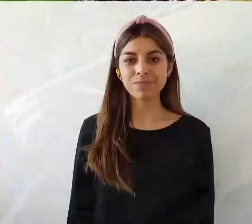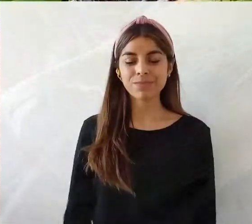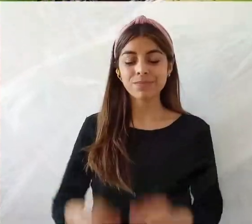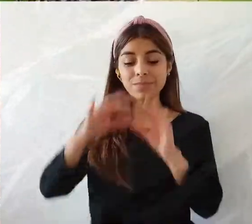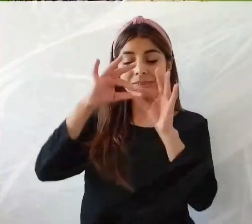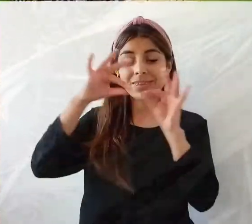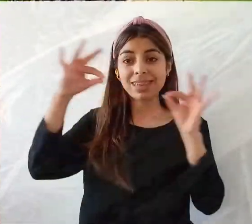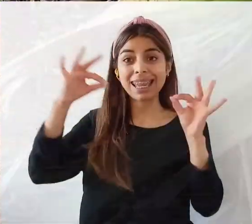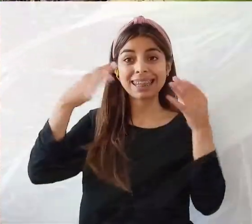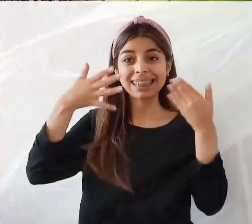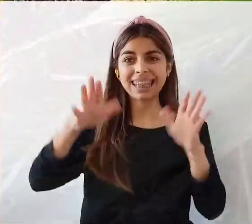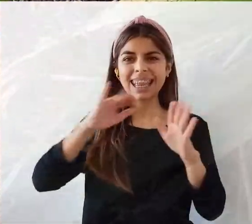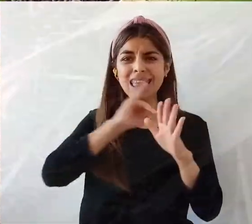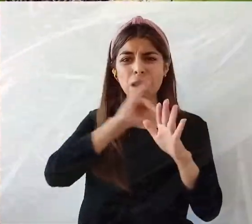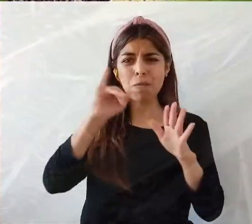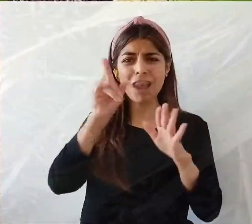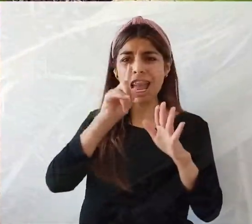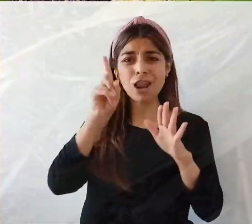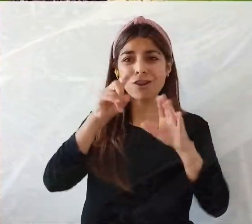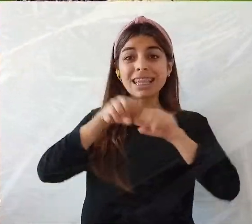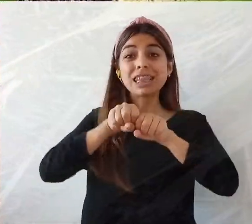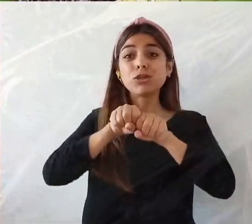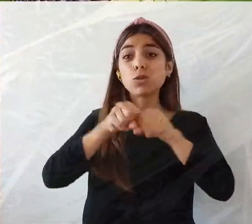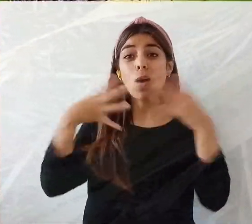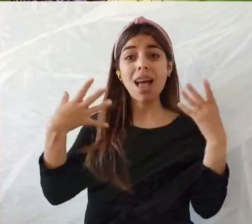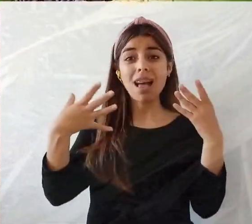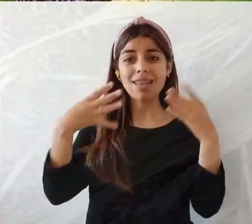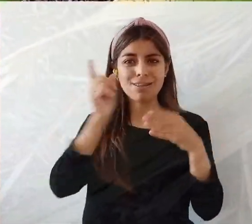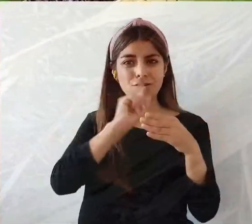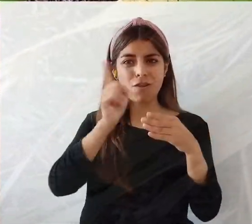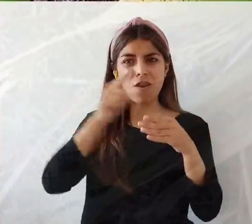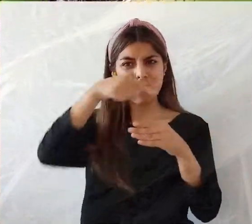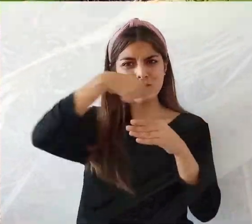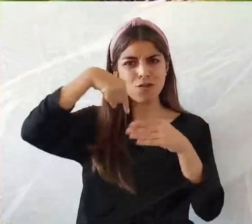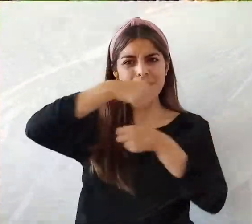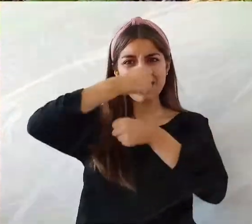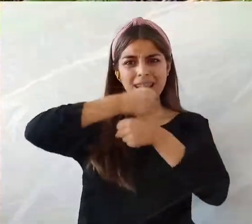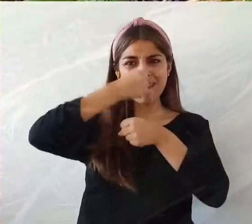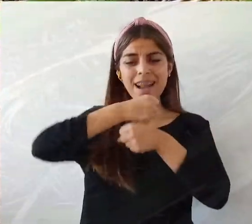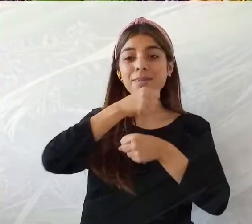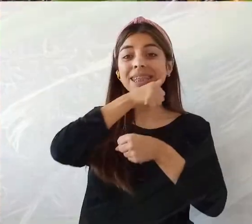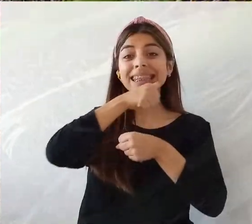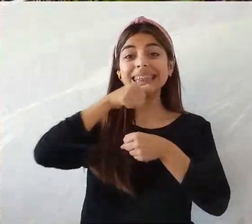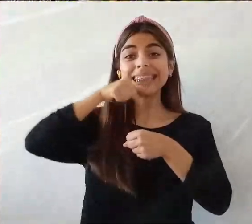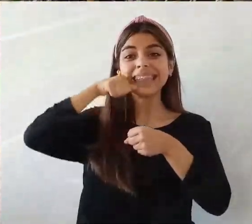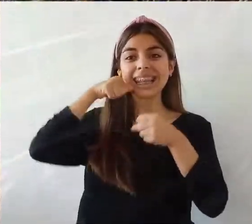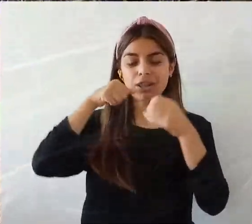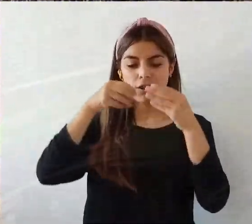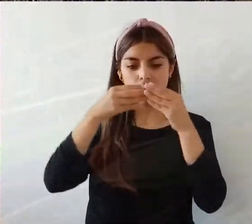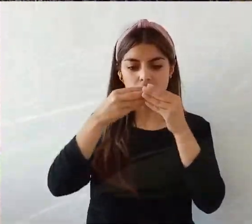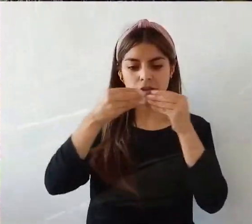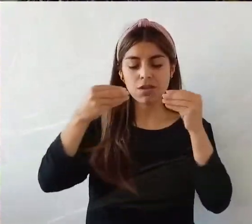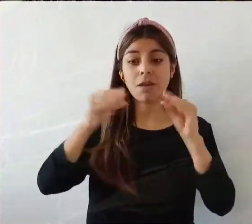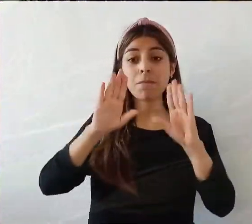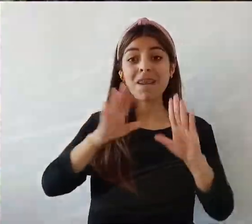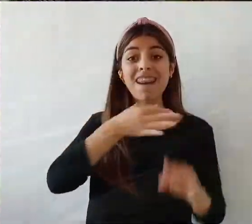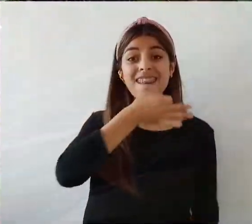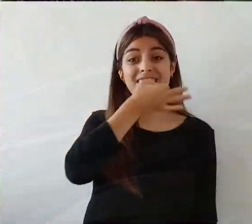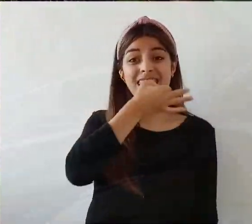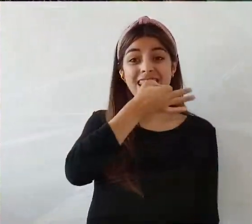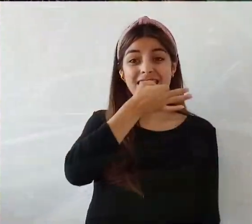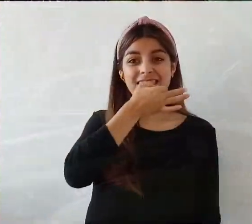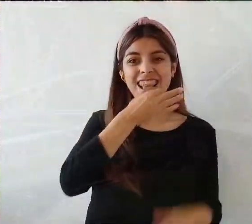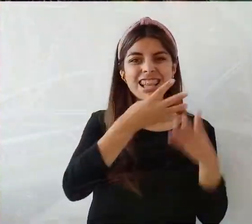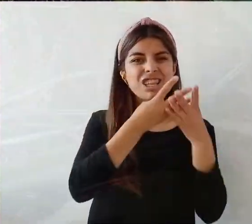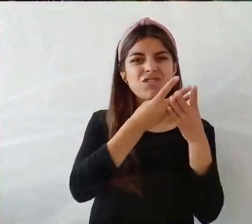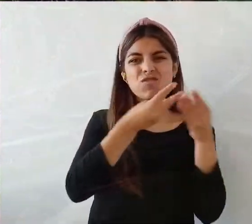Y así no se suelta después cuando uno lo trabaja y queda sequito. se suelta porque cuando es verde se suelta el tejido